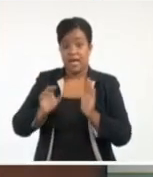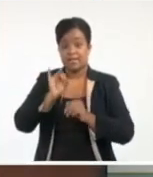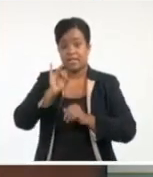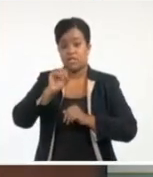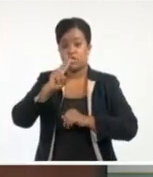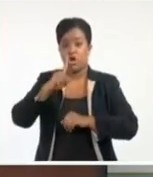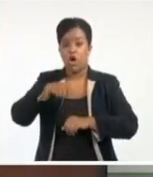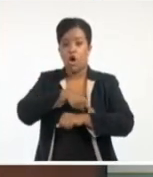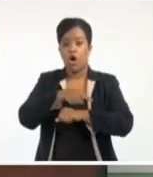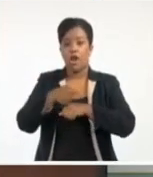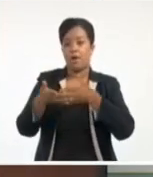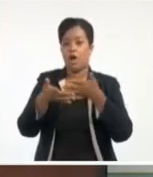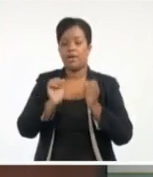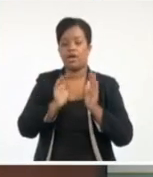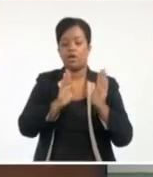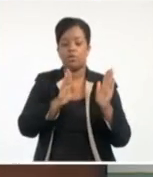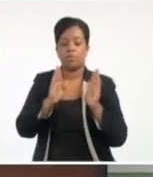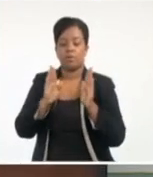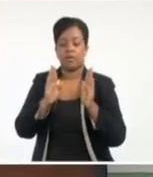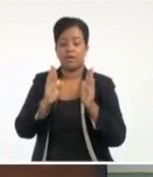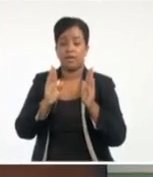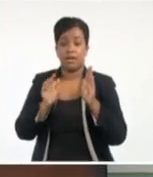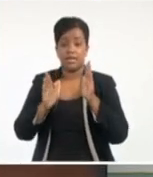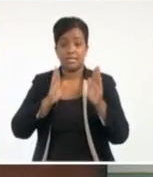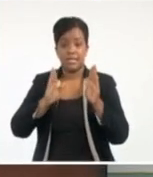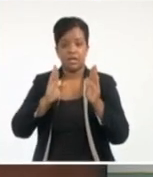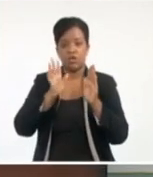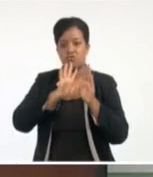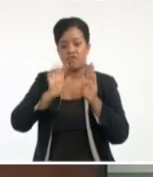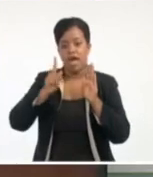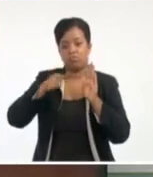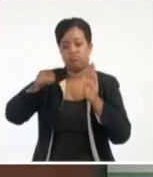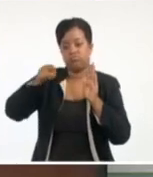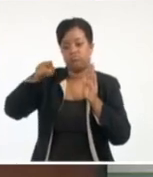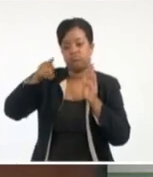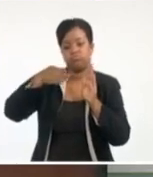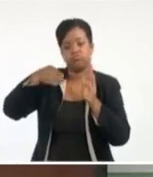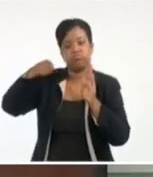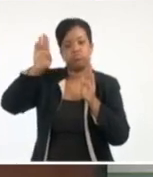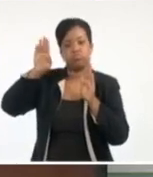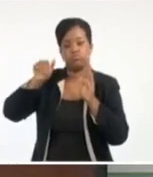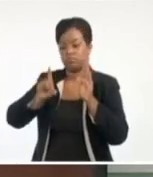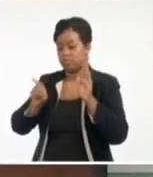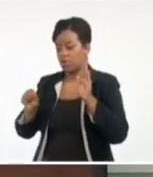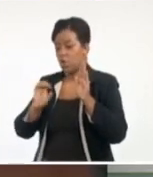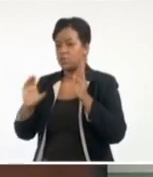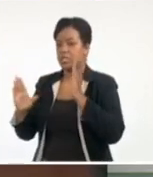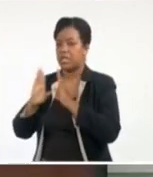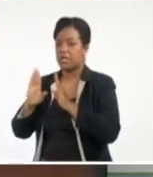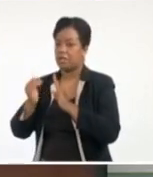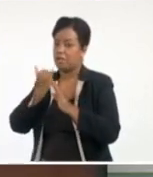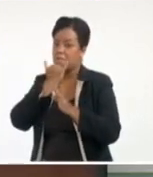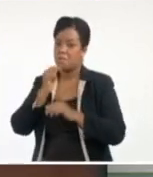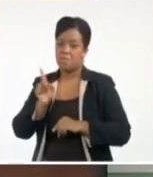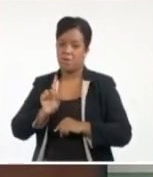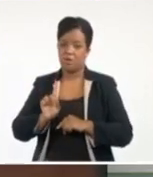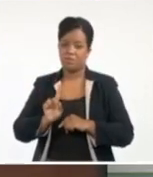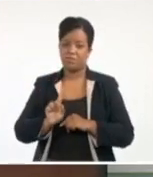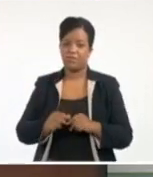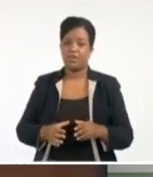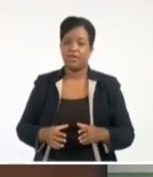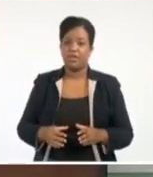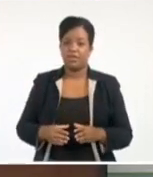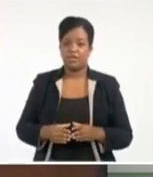ahí sí que habrá una dispersión más grande, pero está ya fuera de Cuba, lejos de Cuba. Por lo tanto, este es un